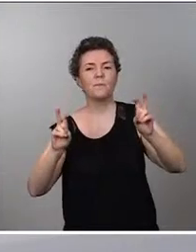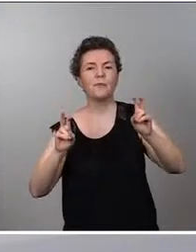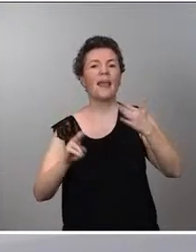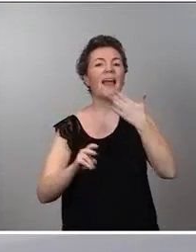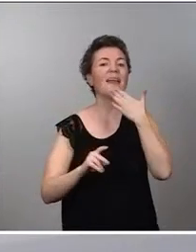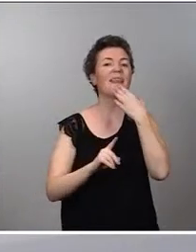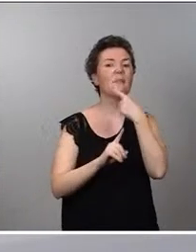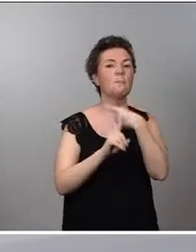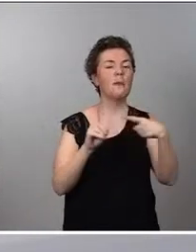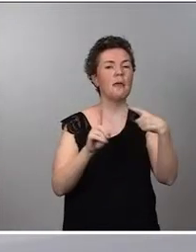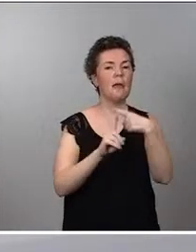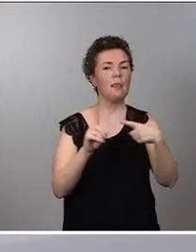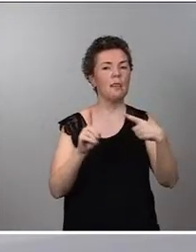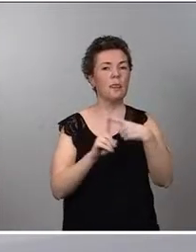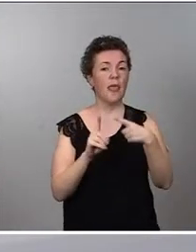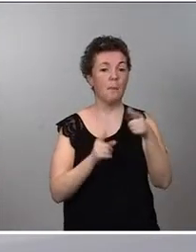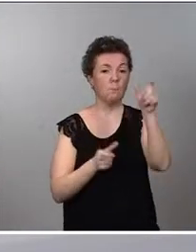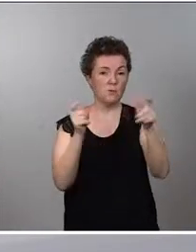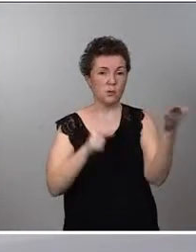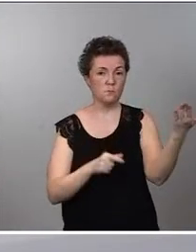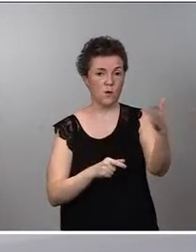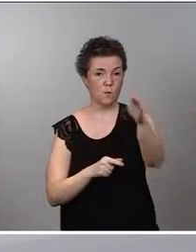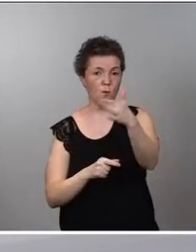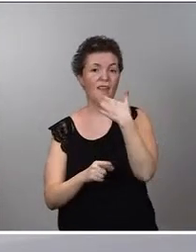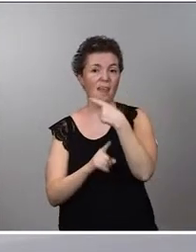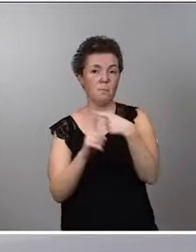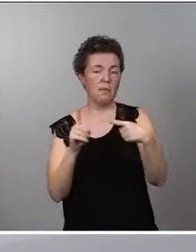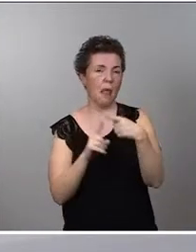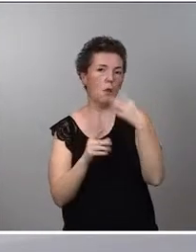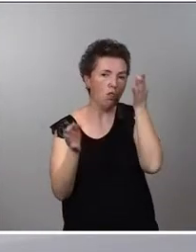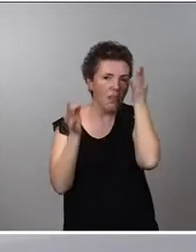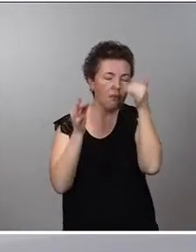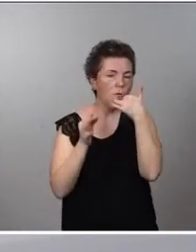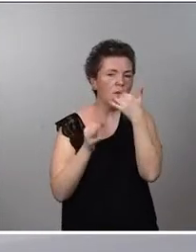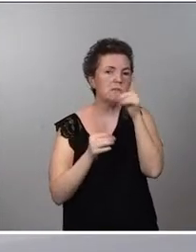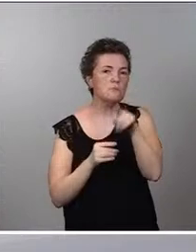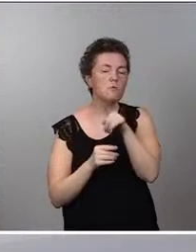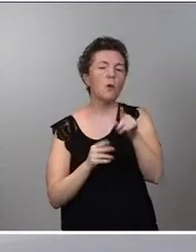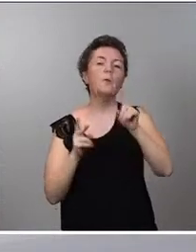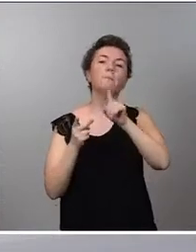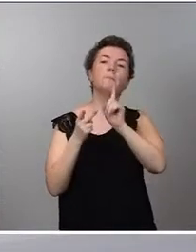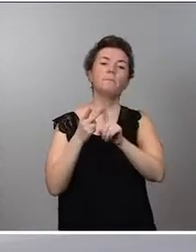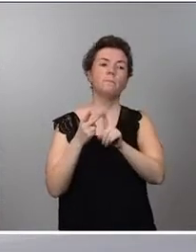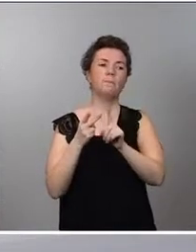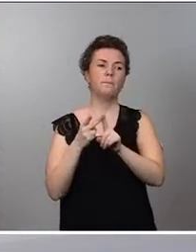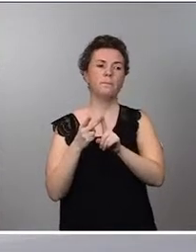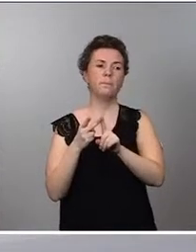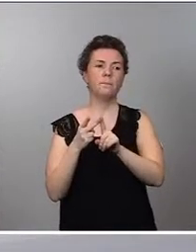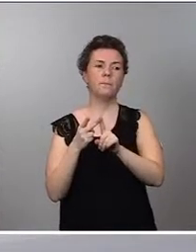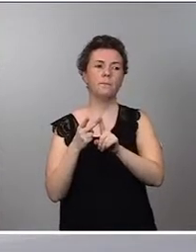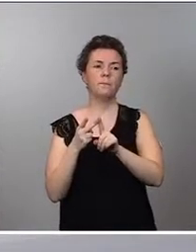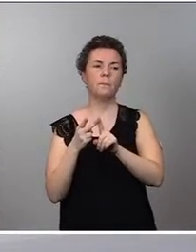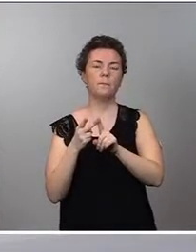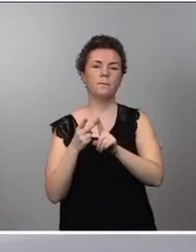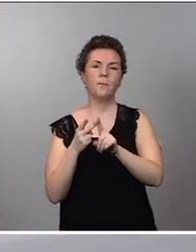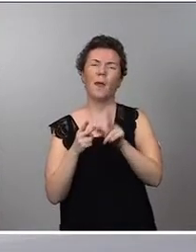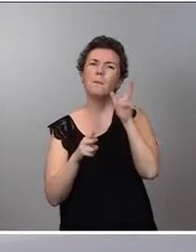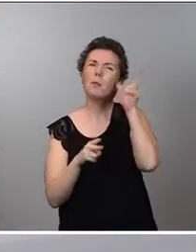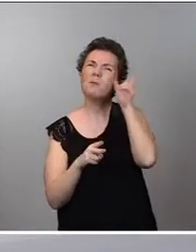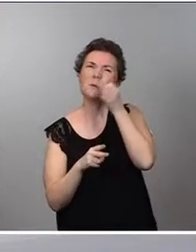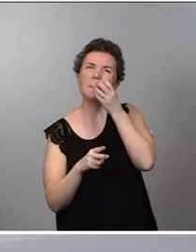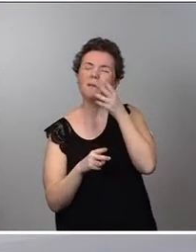de los fallecidos y la segunda era con respecto al... ¿Me ha escuchado bien? No,